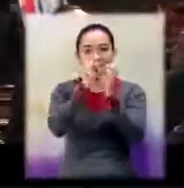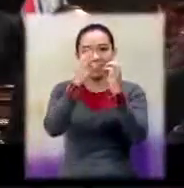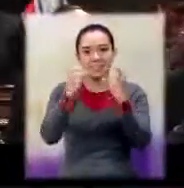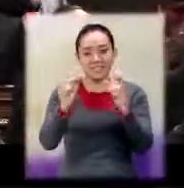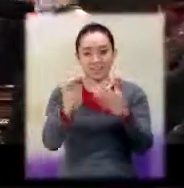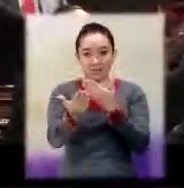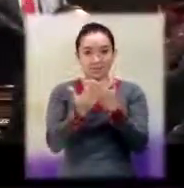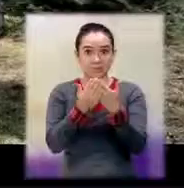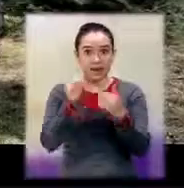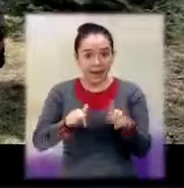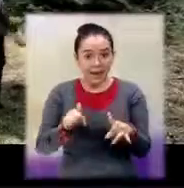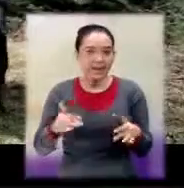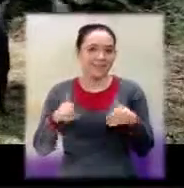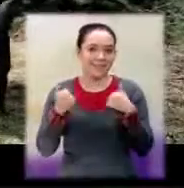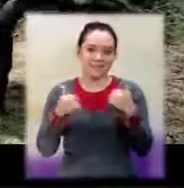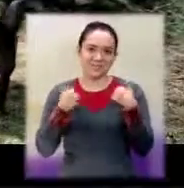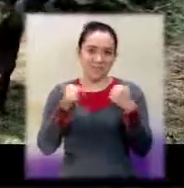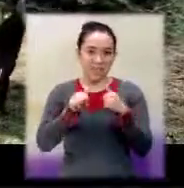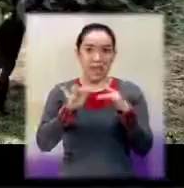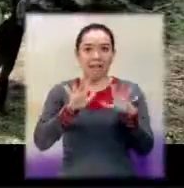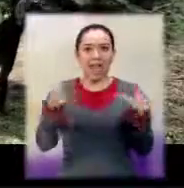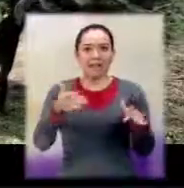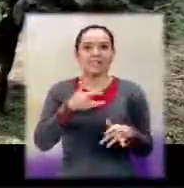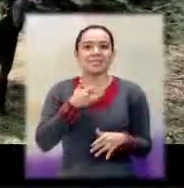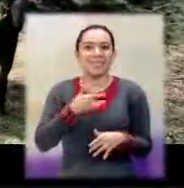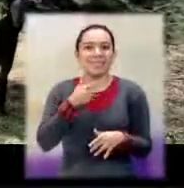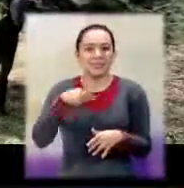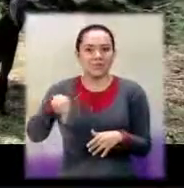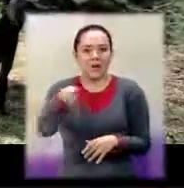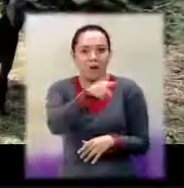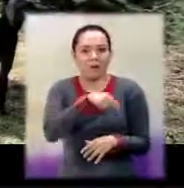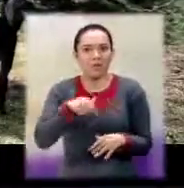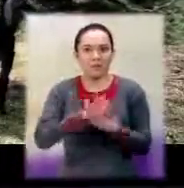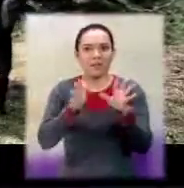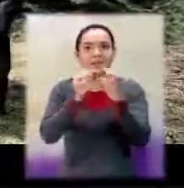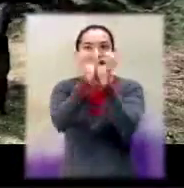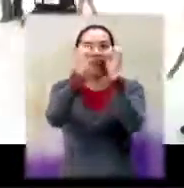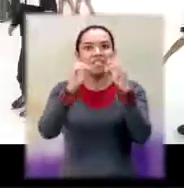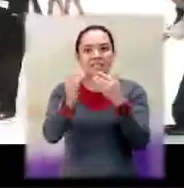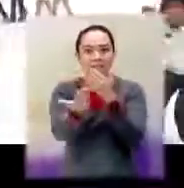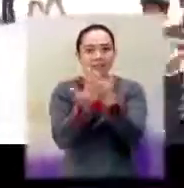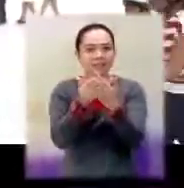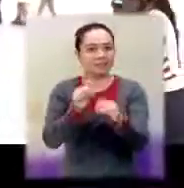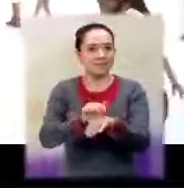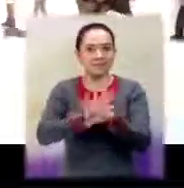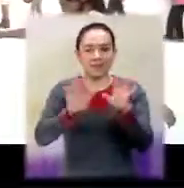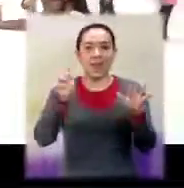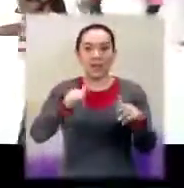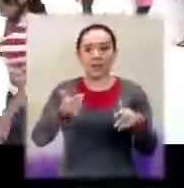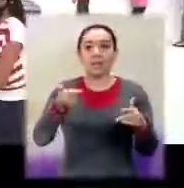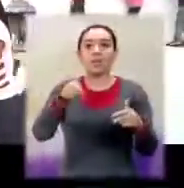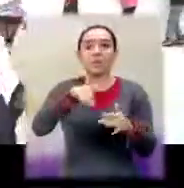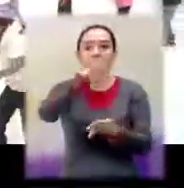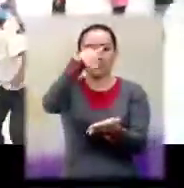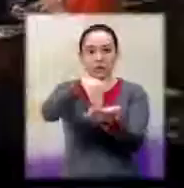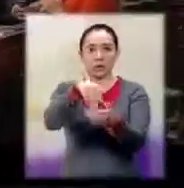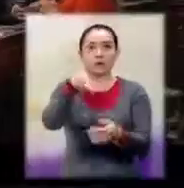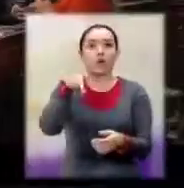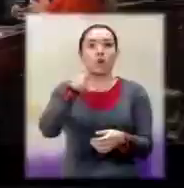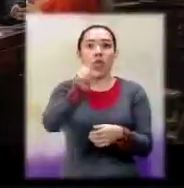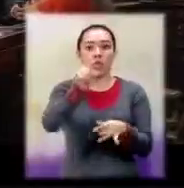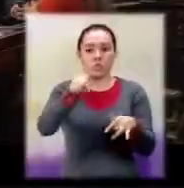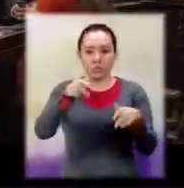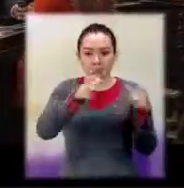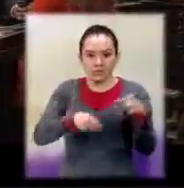¡Ah, qué alegre! Ya se siente el ambiente navideño. Esa época del arbolito y del parque con pista de hielo. ¡Ah, sí!